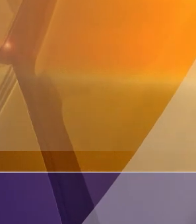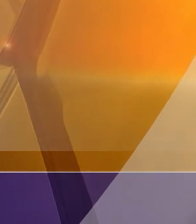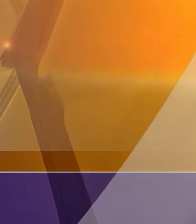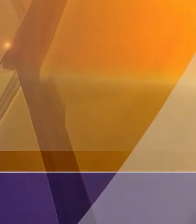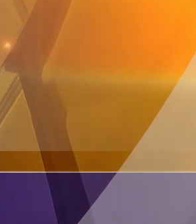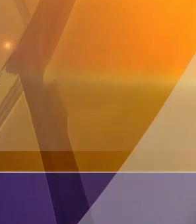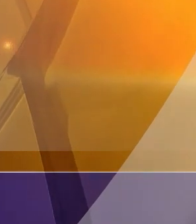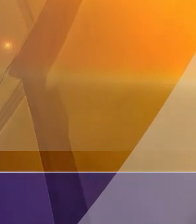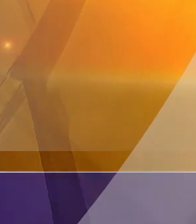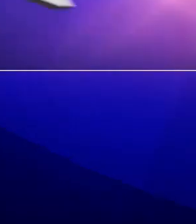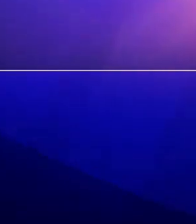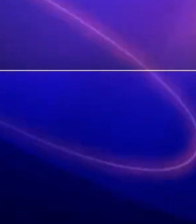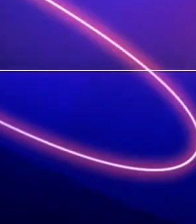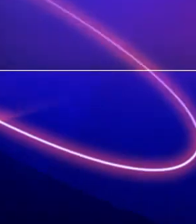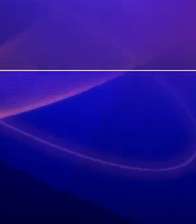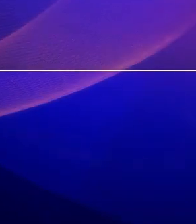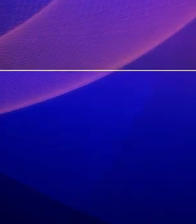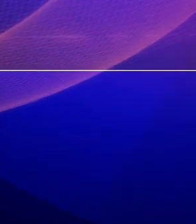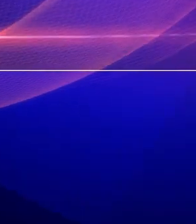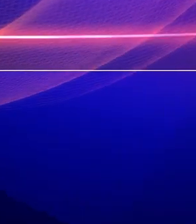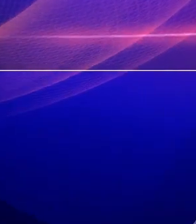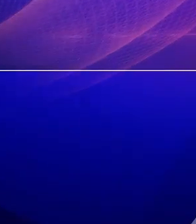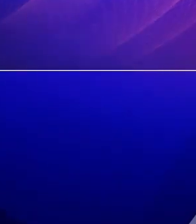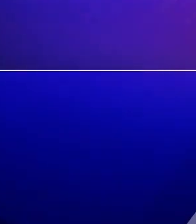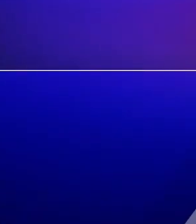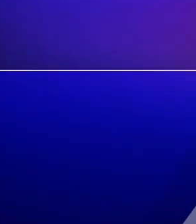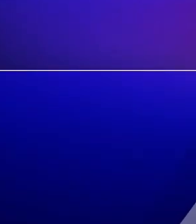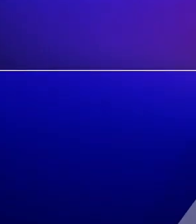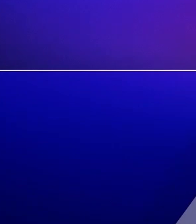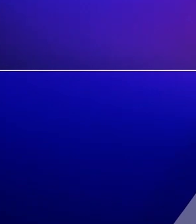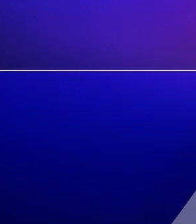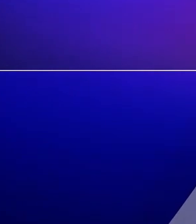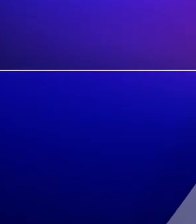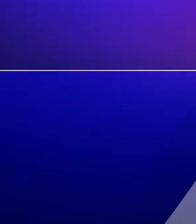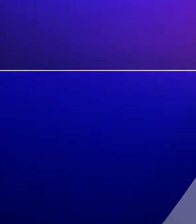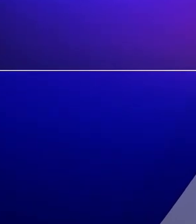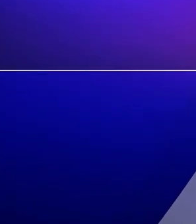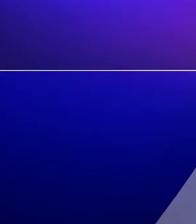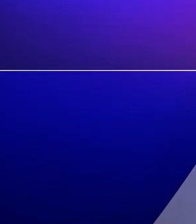¡Suscríbete! CC por Films Argentina